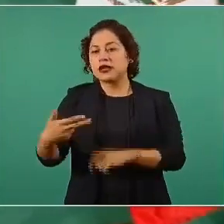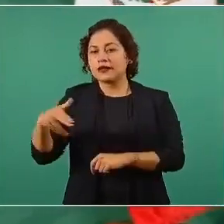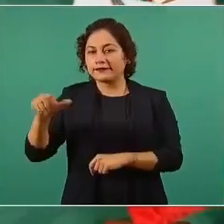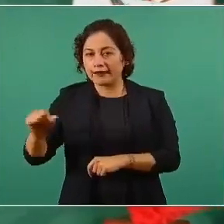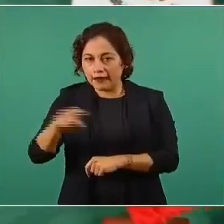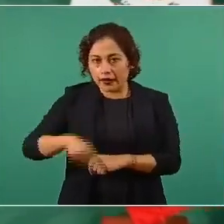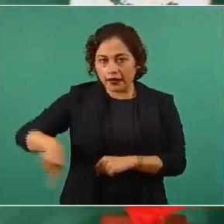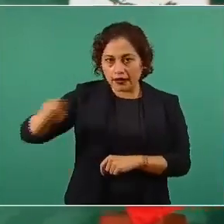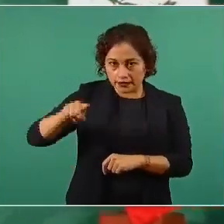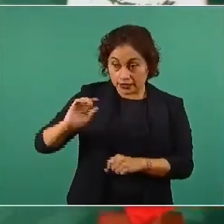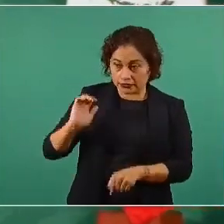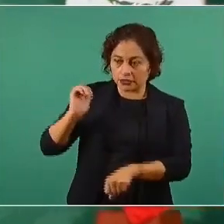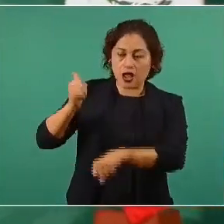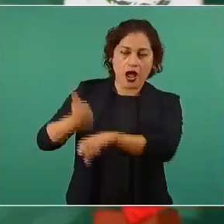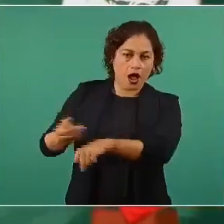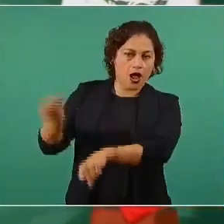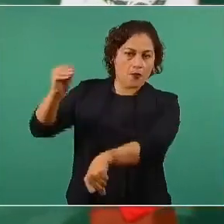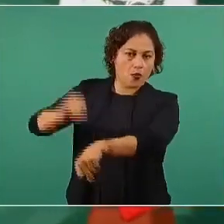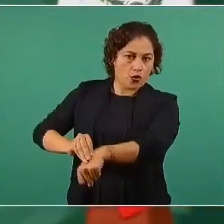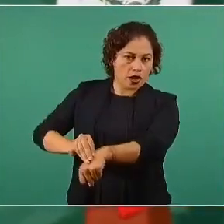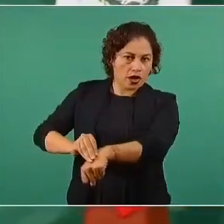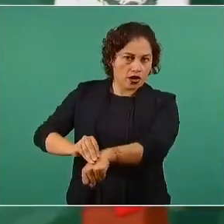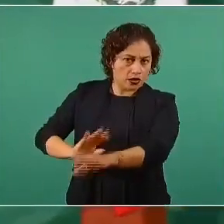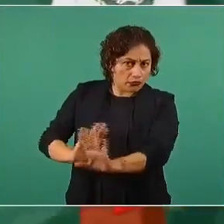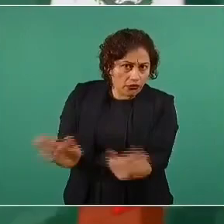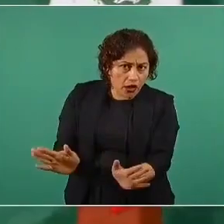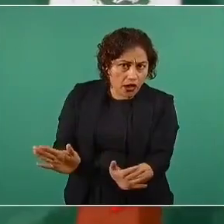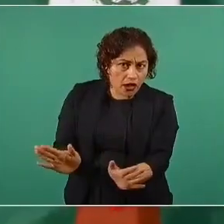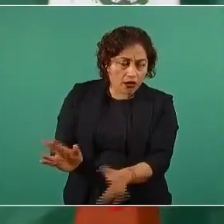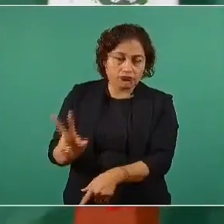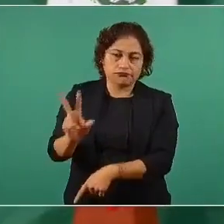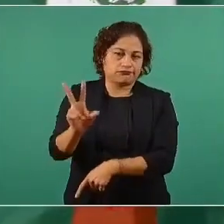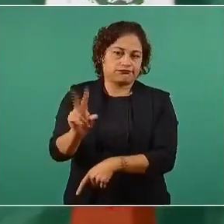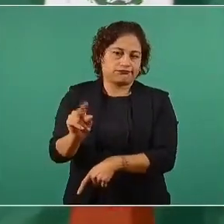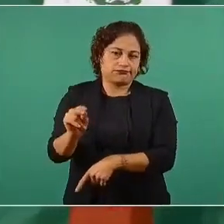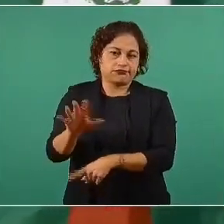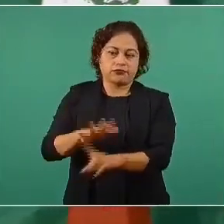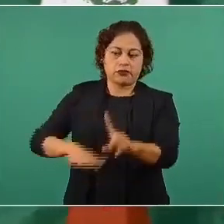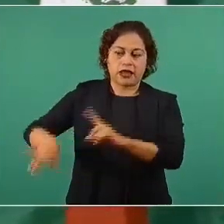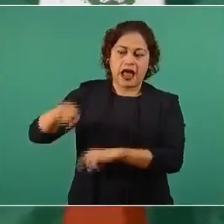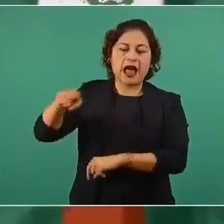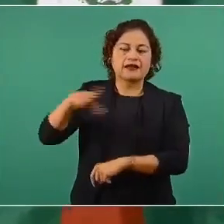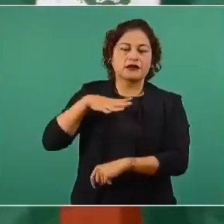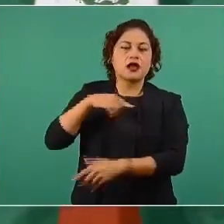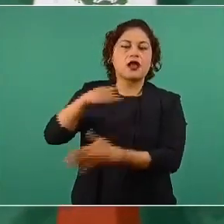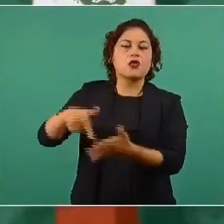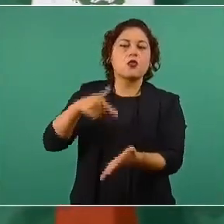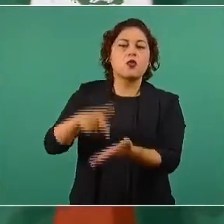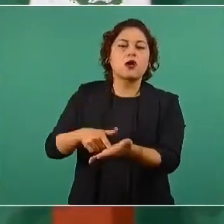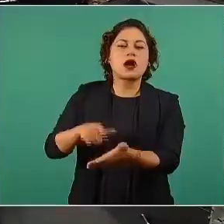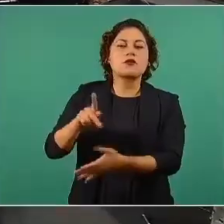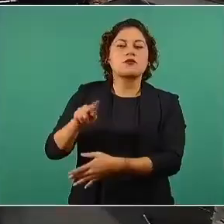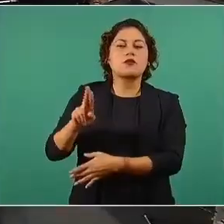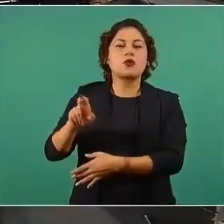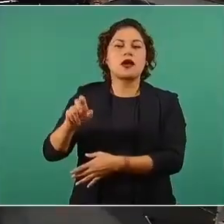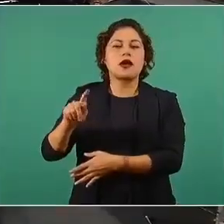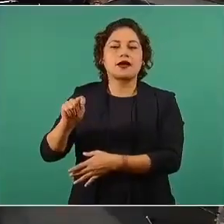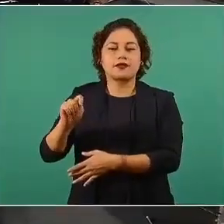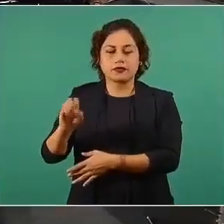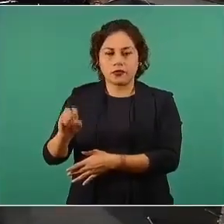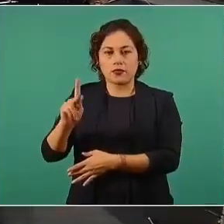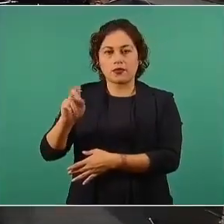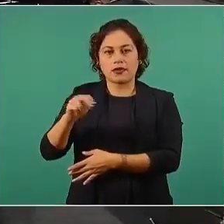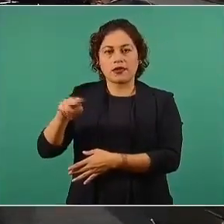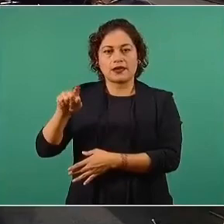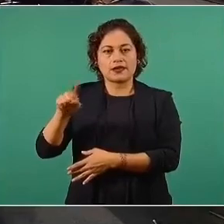ya tenemos en Puerto Peñasco dos mil hectáreas no sólo eso